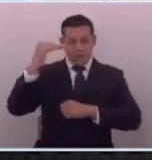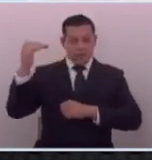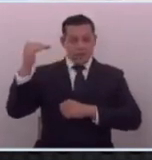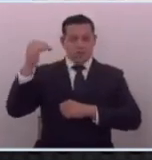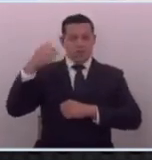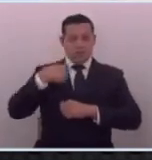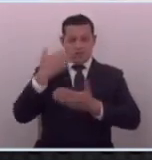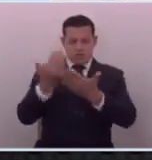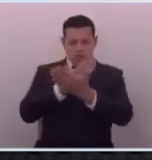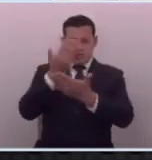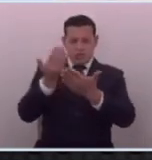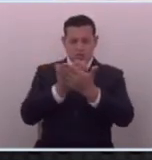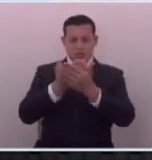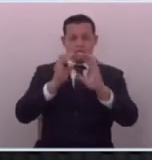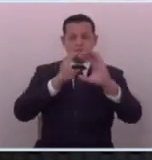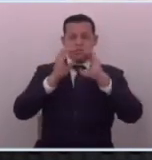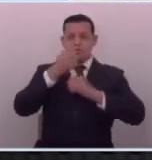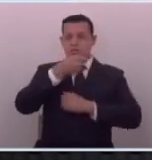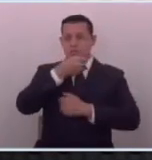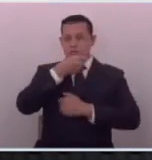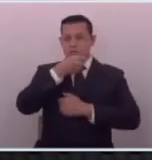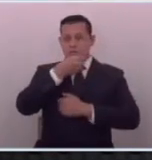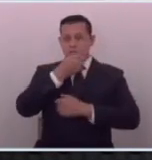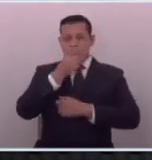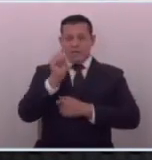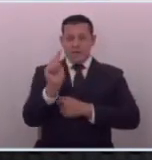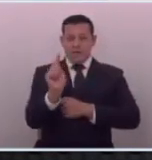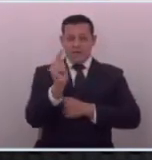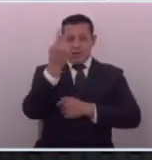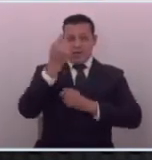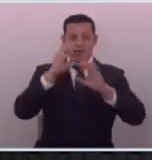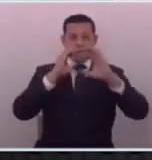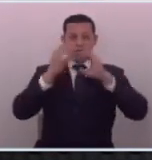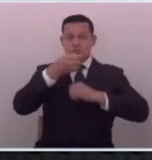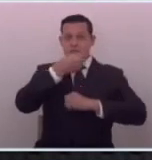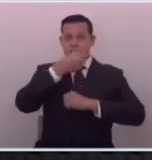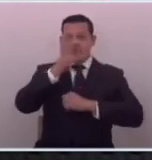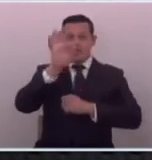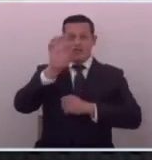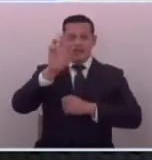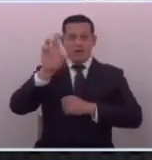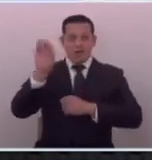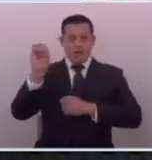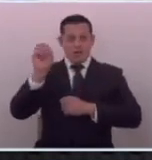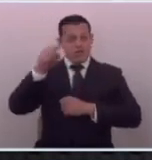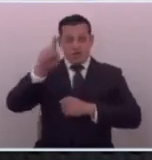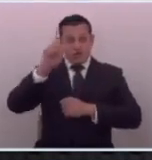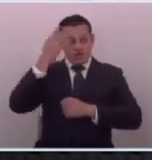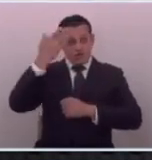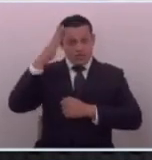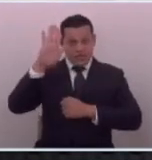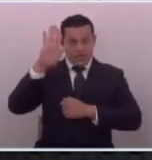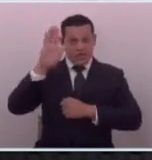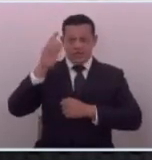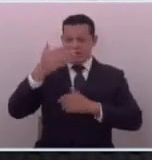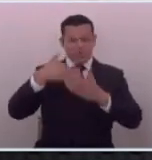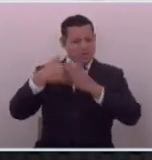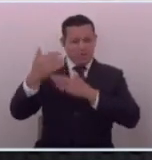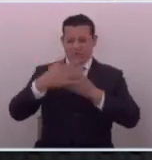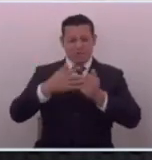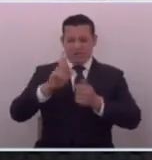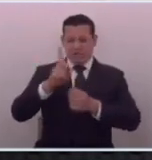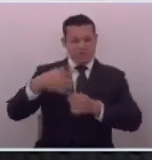yo estudié periodismo fui el primer periodista del faro por si le duele y aunque se retuerzan